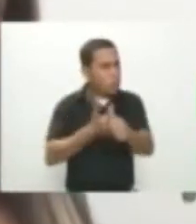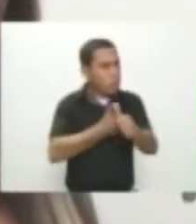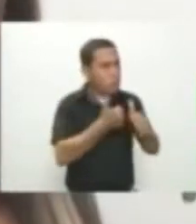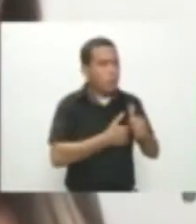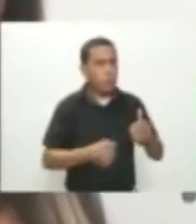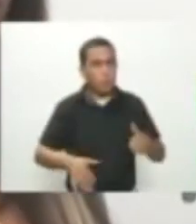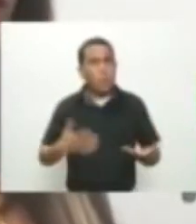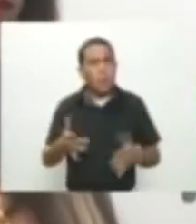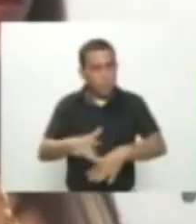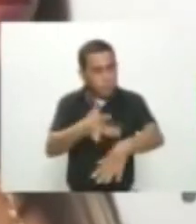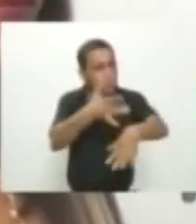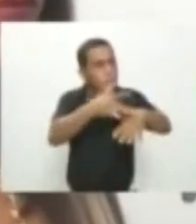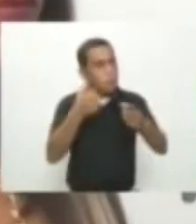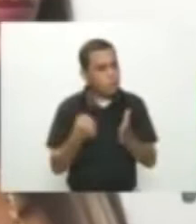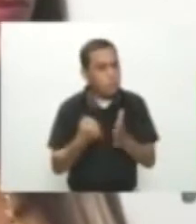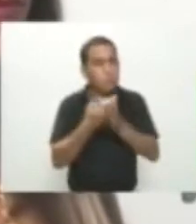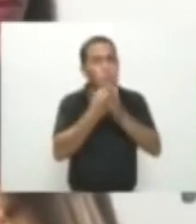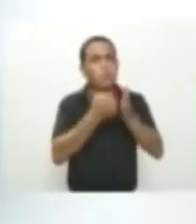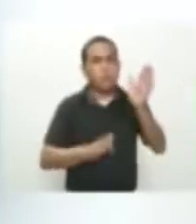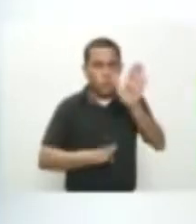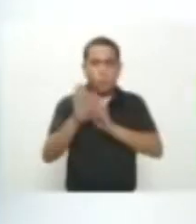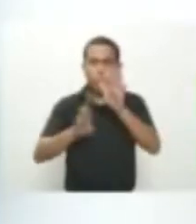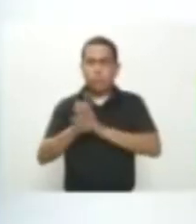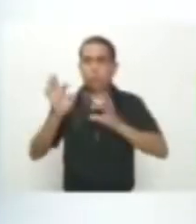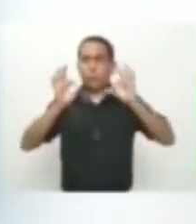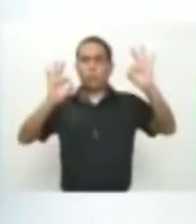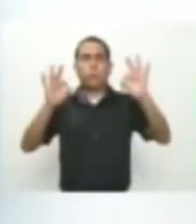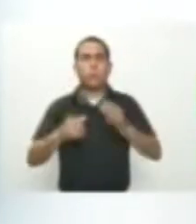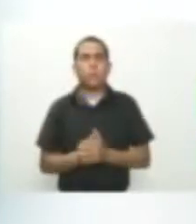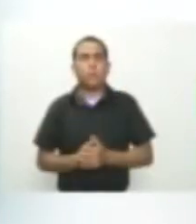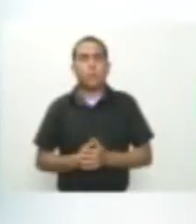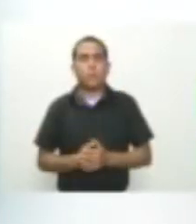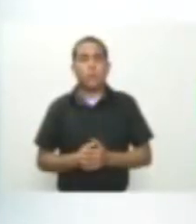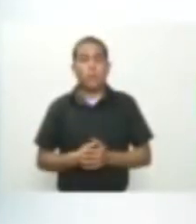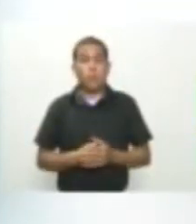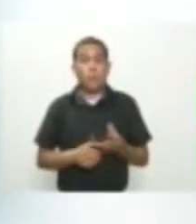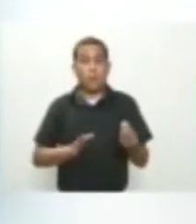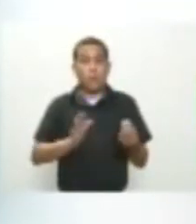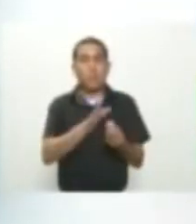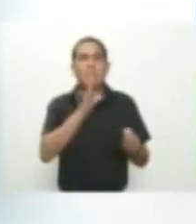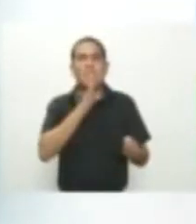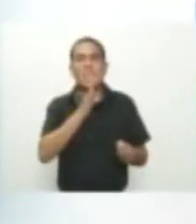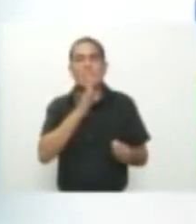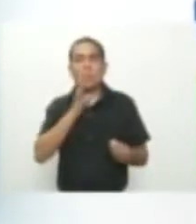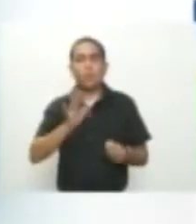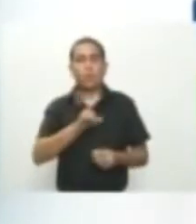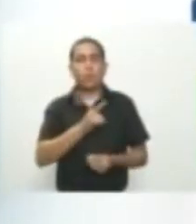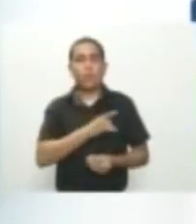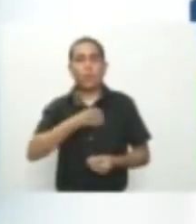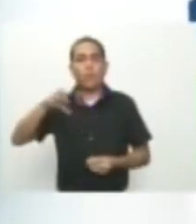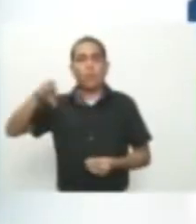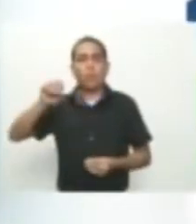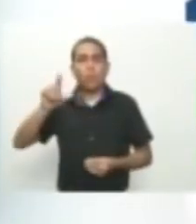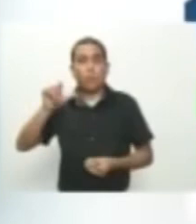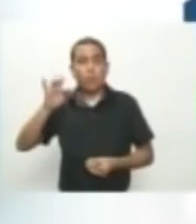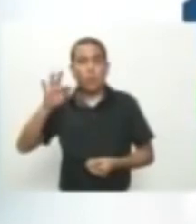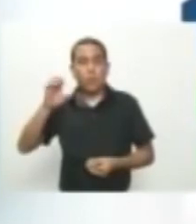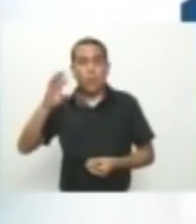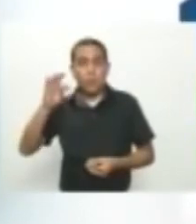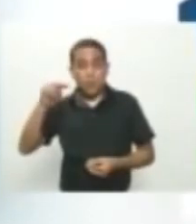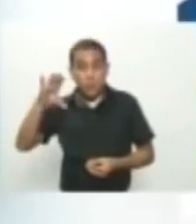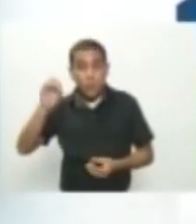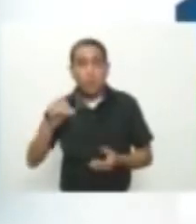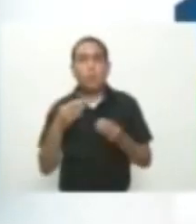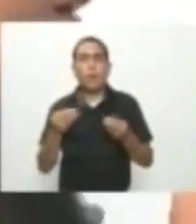potenciar Para volvernos Una marca El evento Organizado por el Politécnico De la Costa Tendrá como concepto El pasar de lo